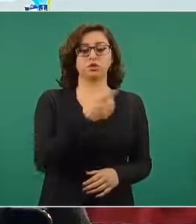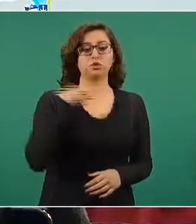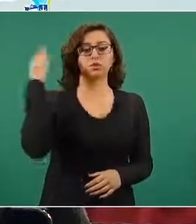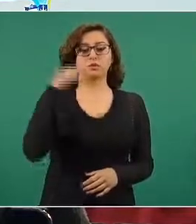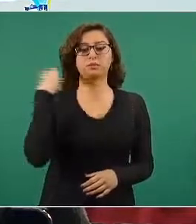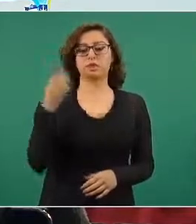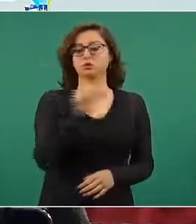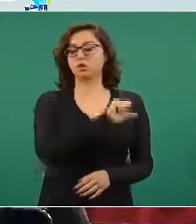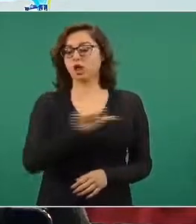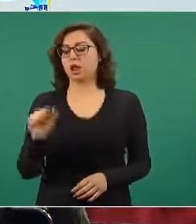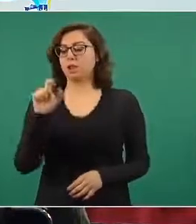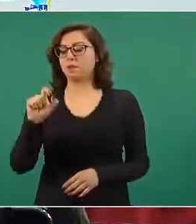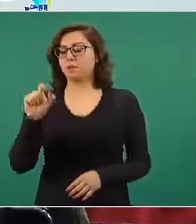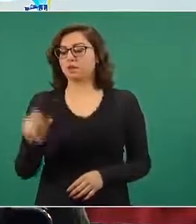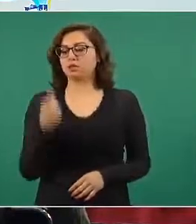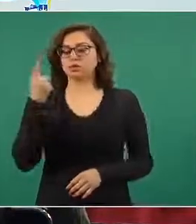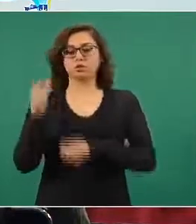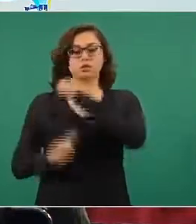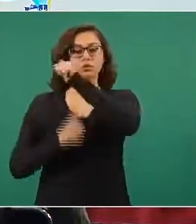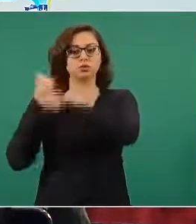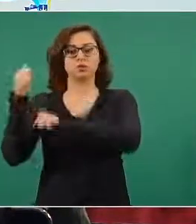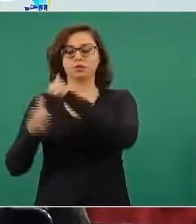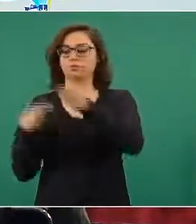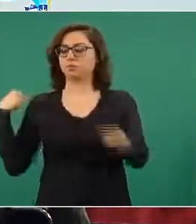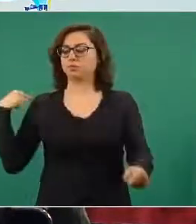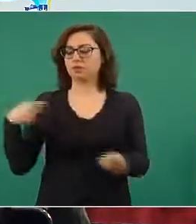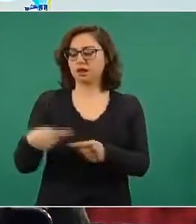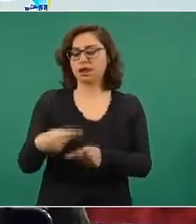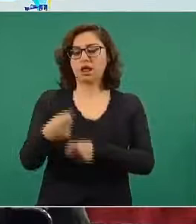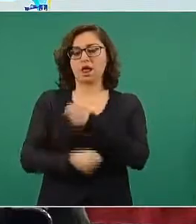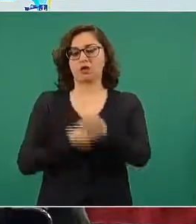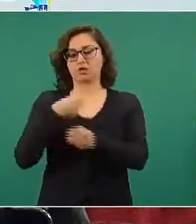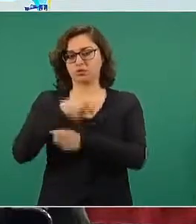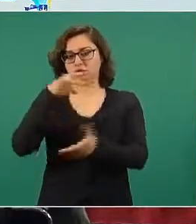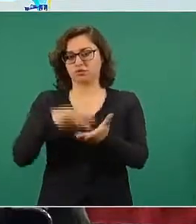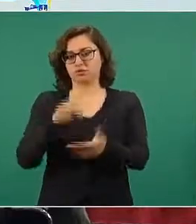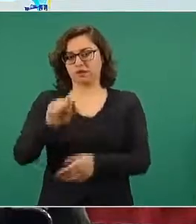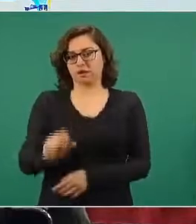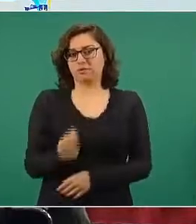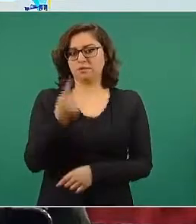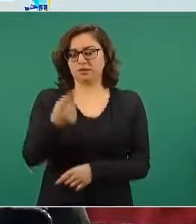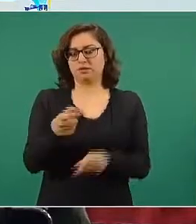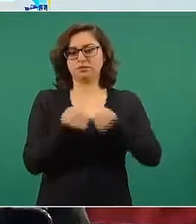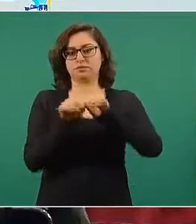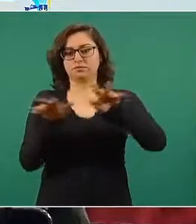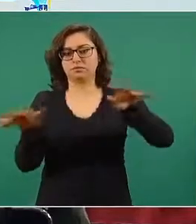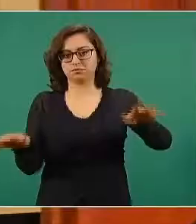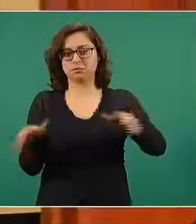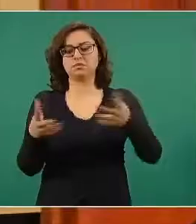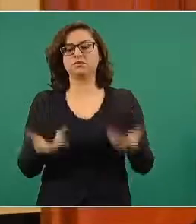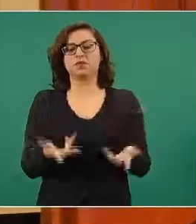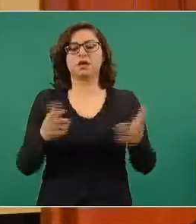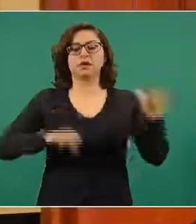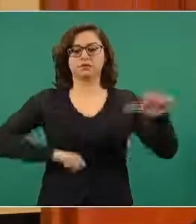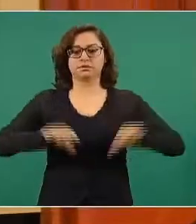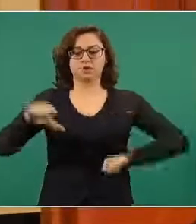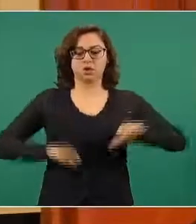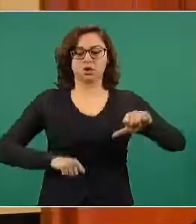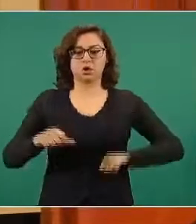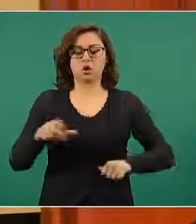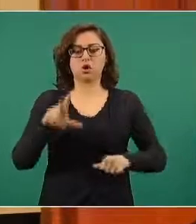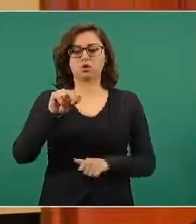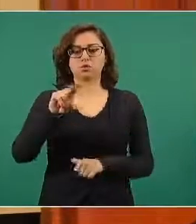21 de abril del el presente año tenemos en operaciones para la construcción de la paz, 84 mil